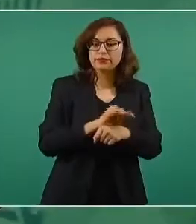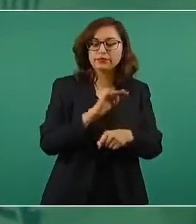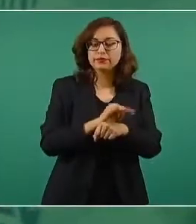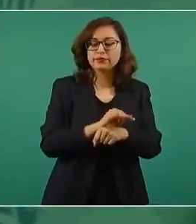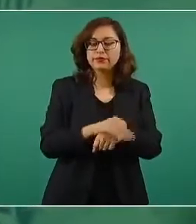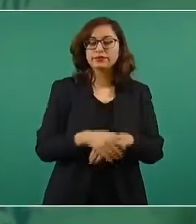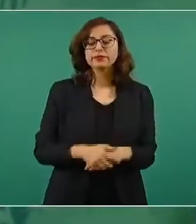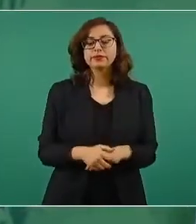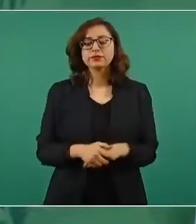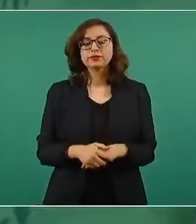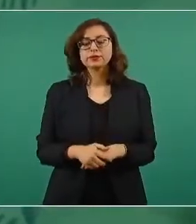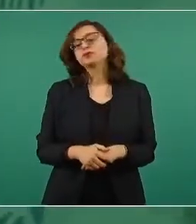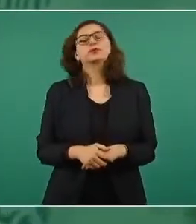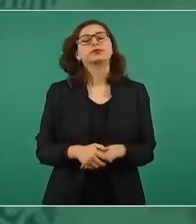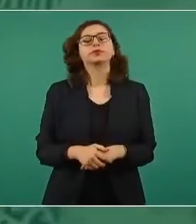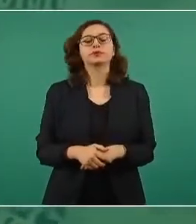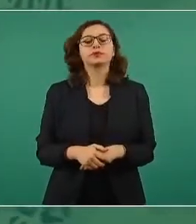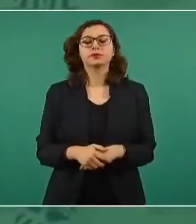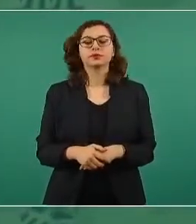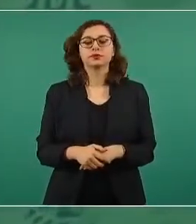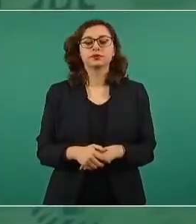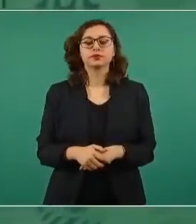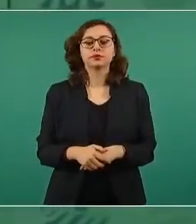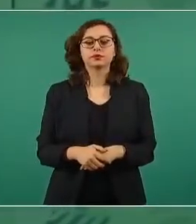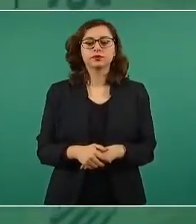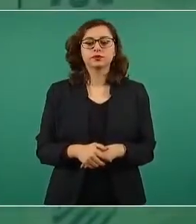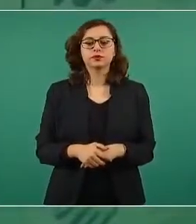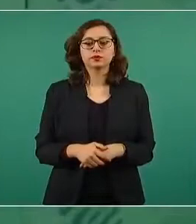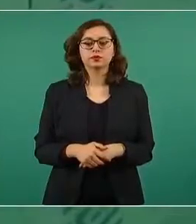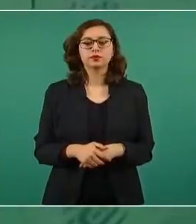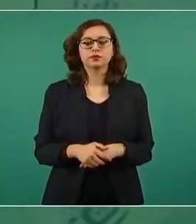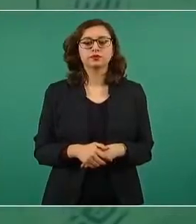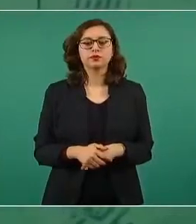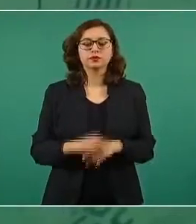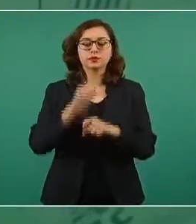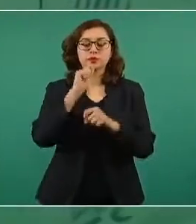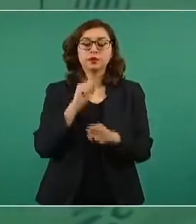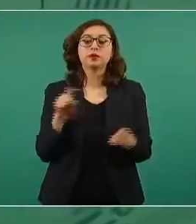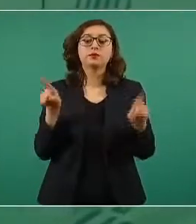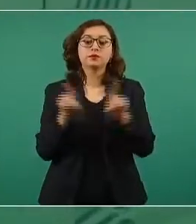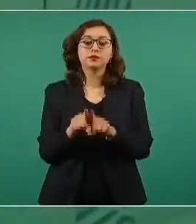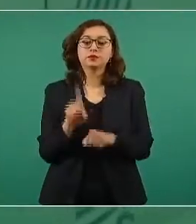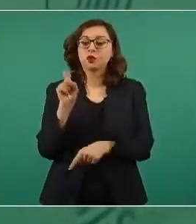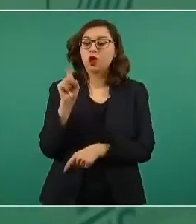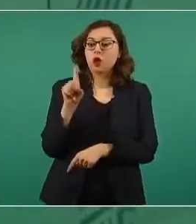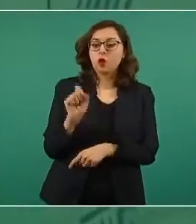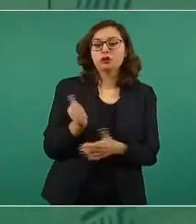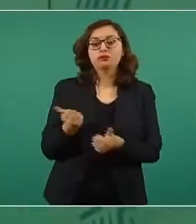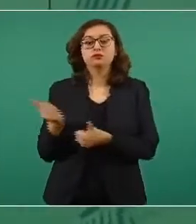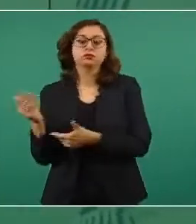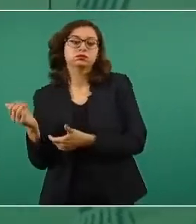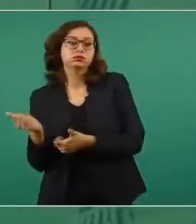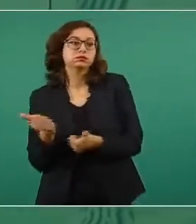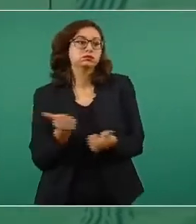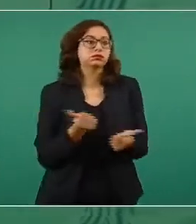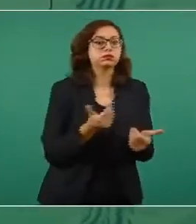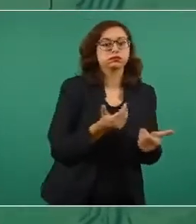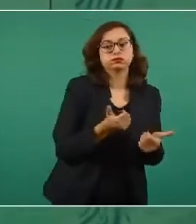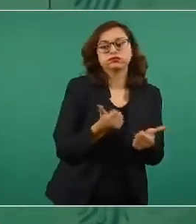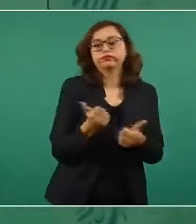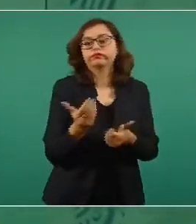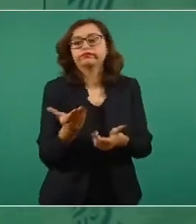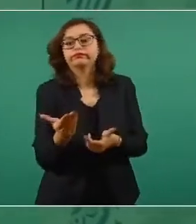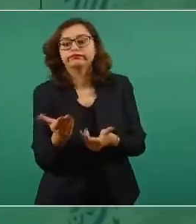Y luego hay que resolver a quién beneficia el agua, lo que estás